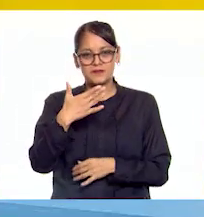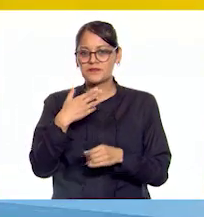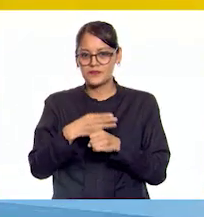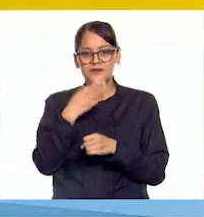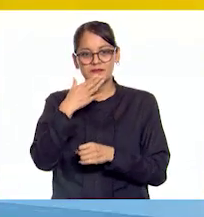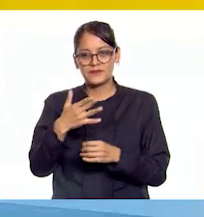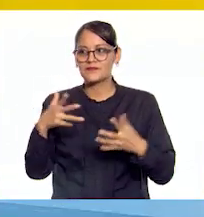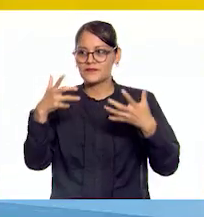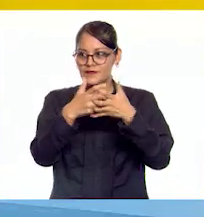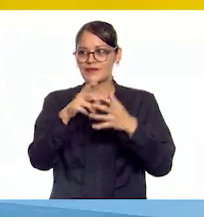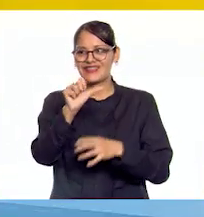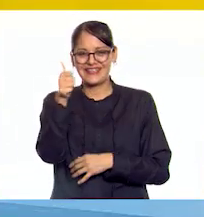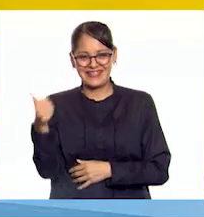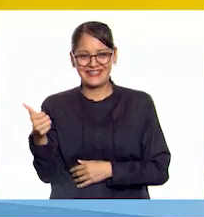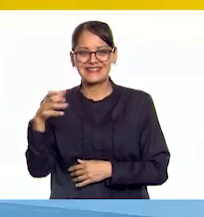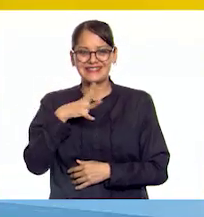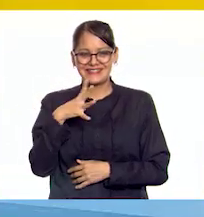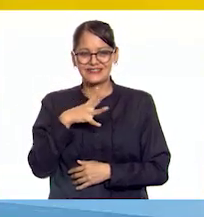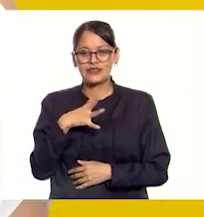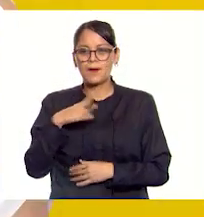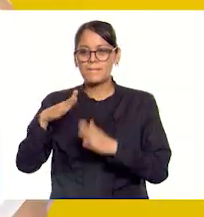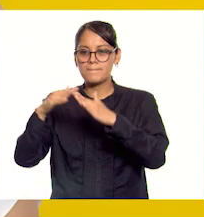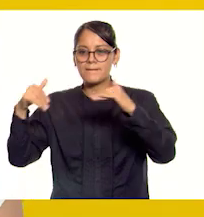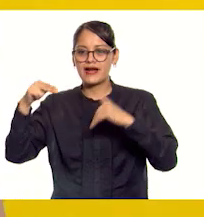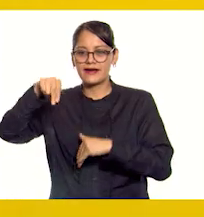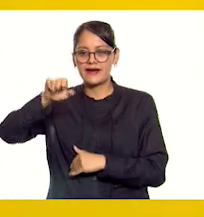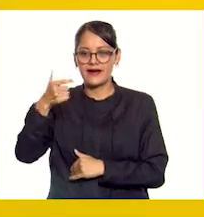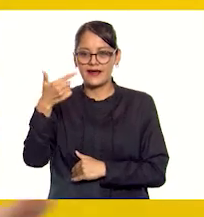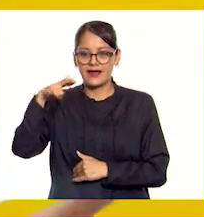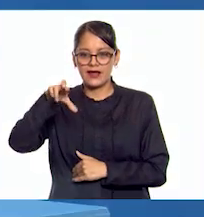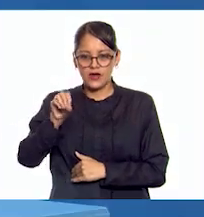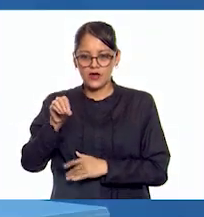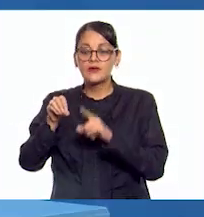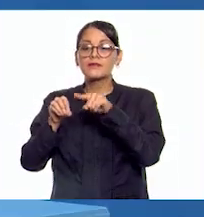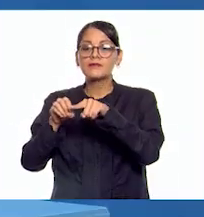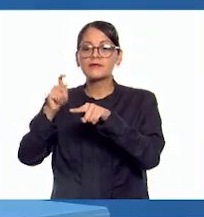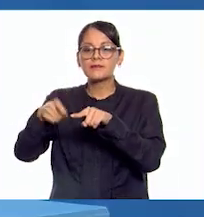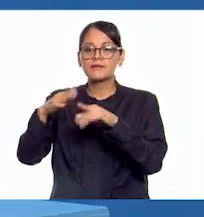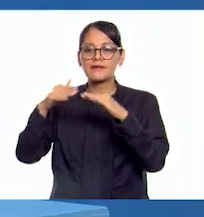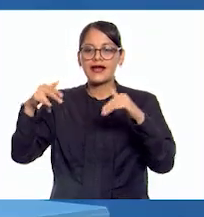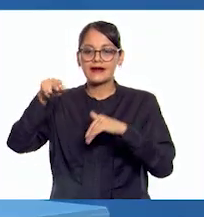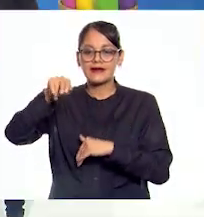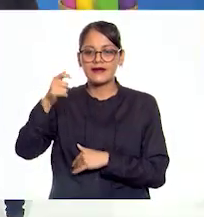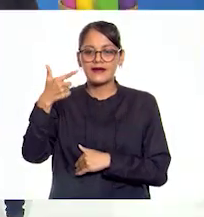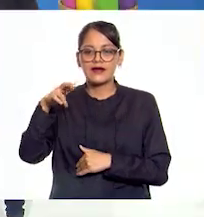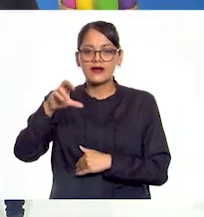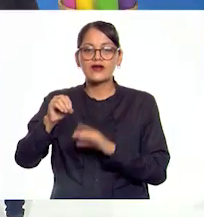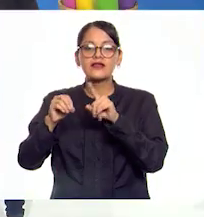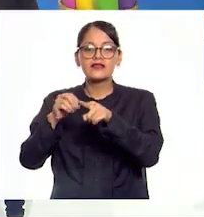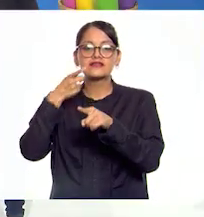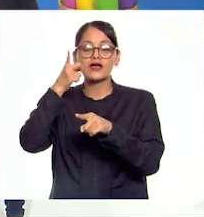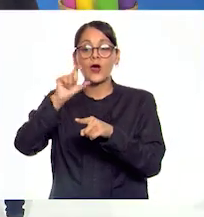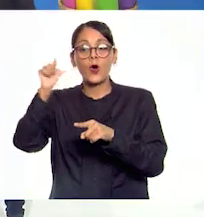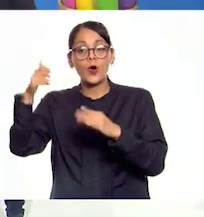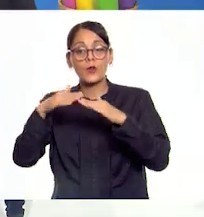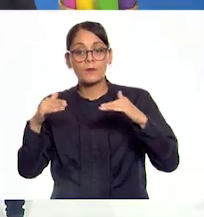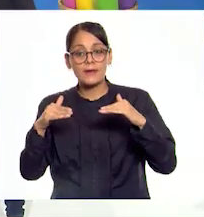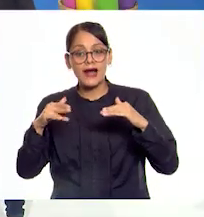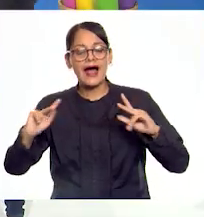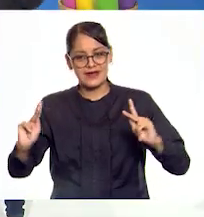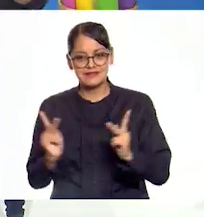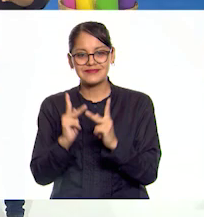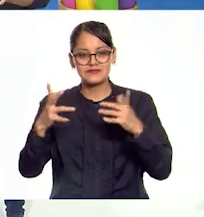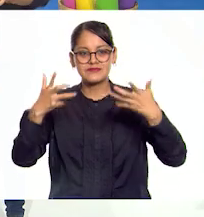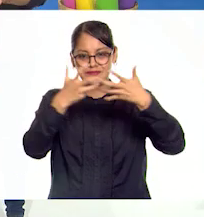bien. Luego tenemos al mar negro. El mar negro es el otro mar que lo tengo por aquí. Claro,